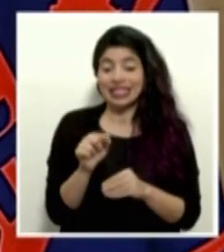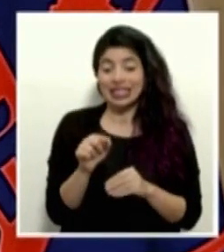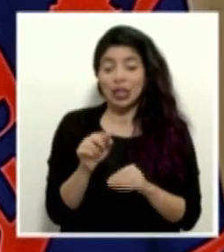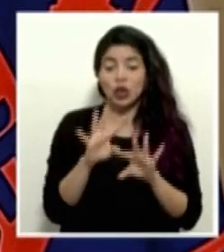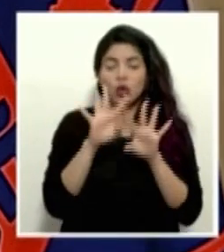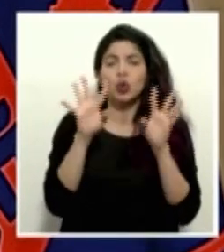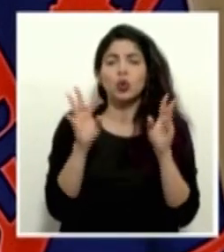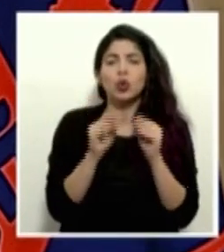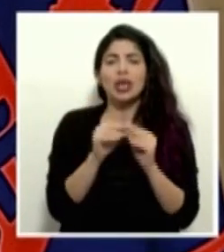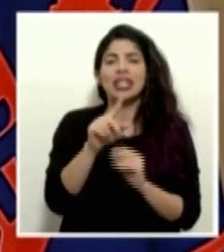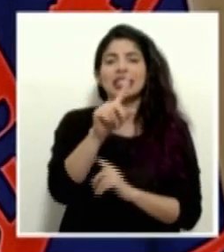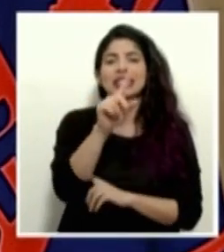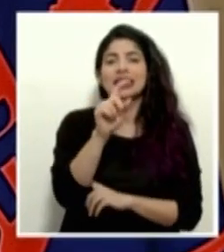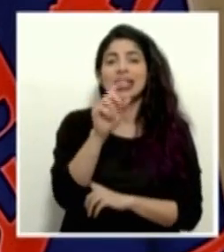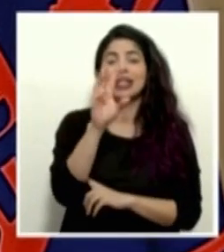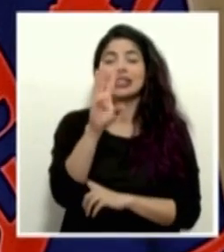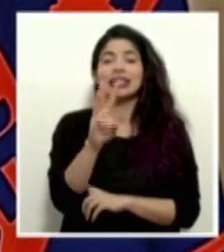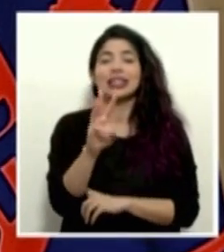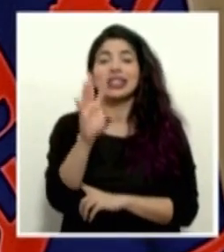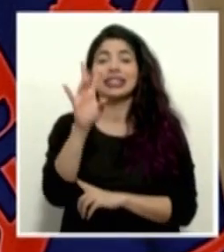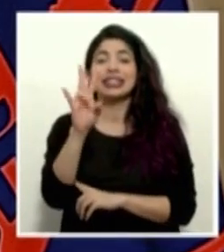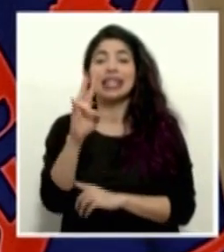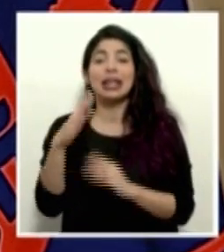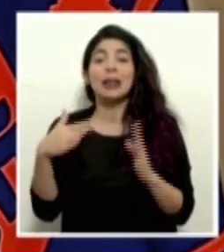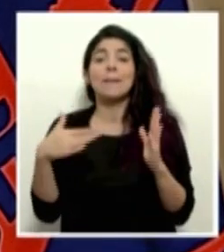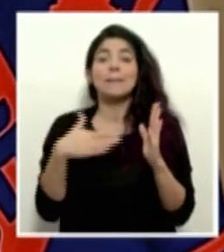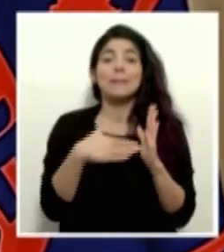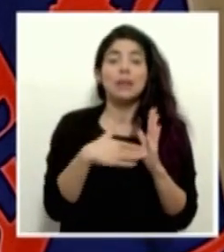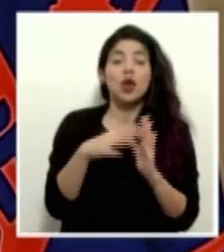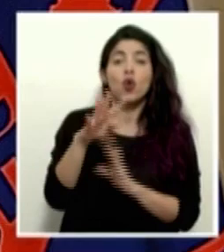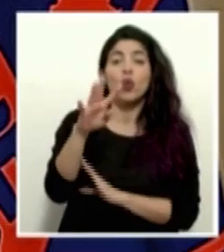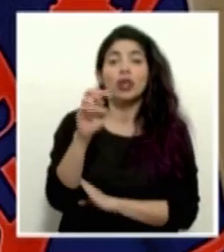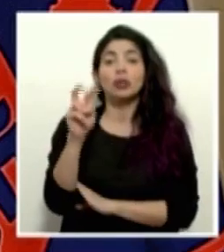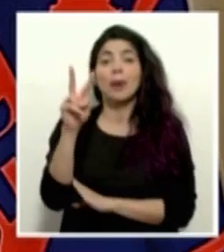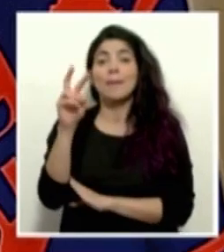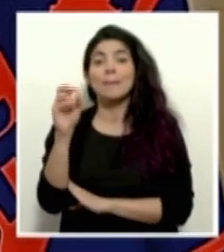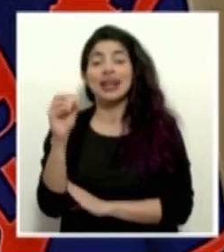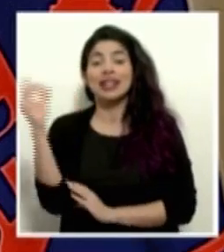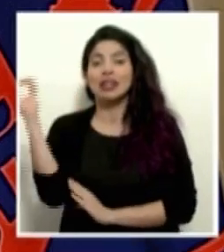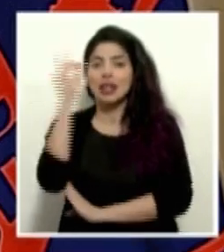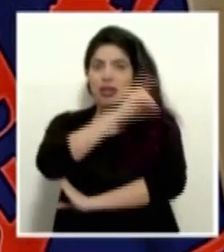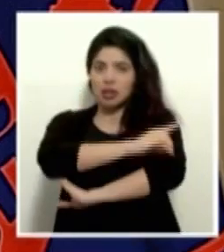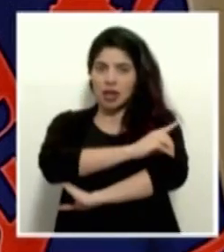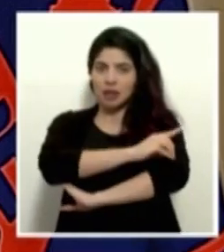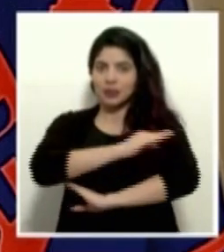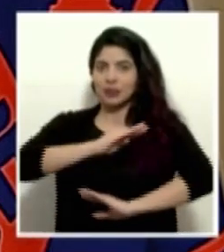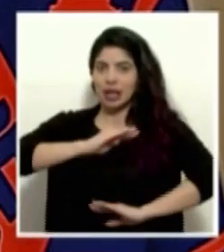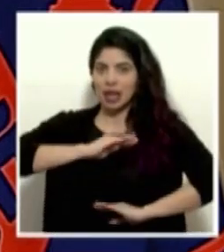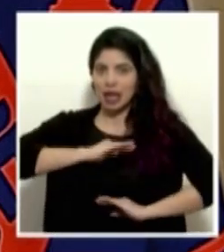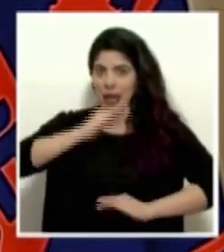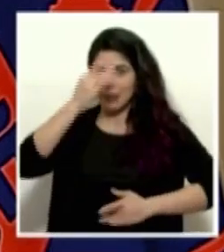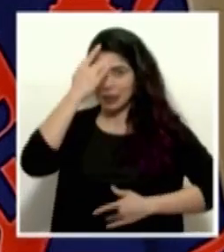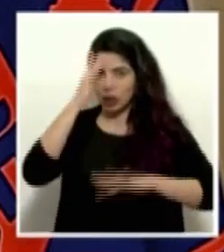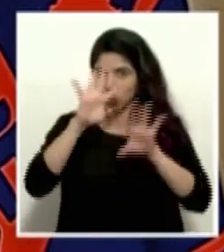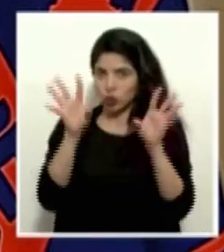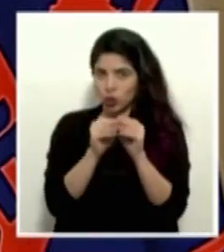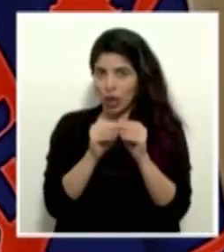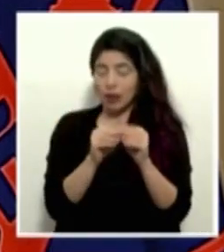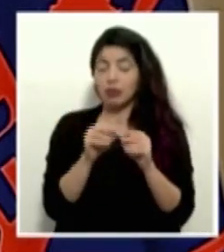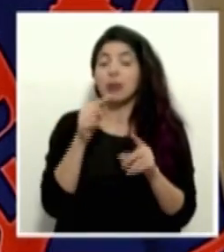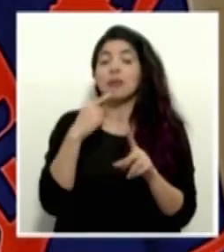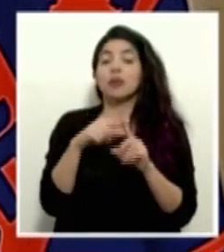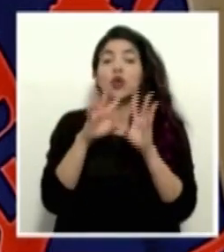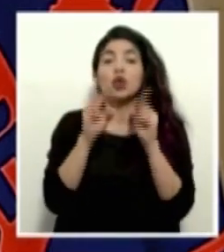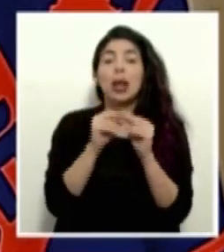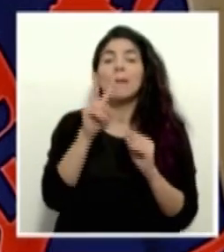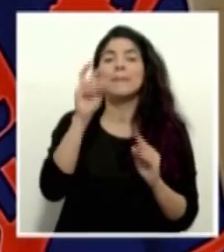era un total de ciento sesenta y siete mil cuatrocientos veinte días de incapacidad y un total